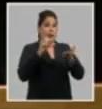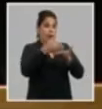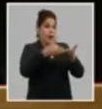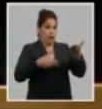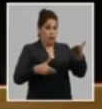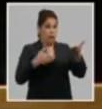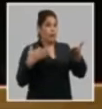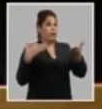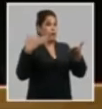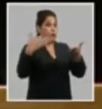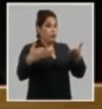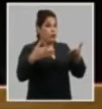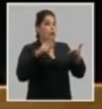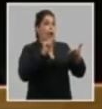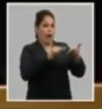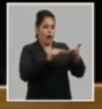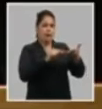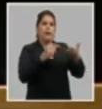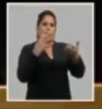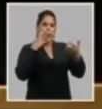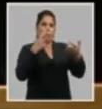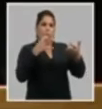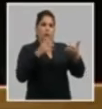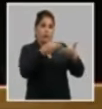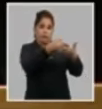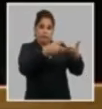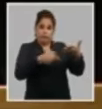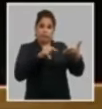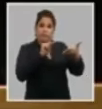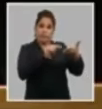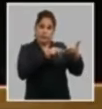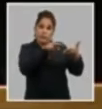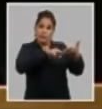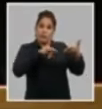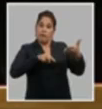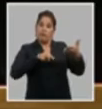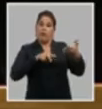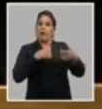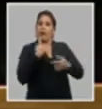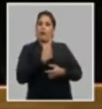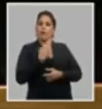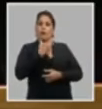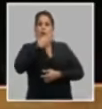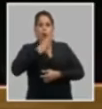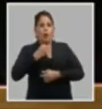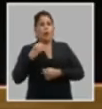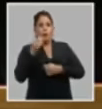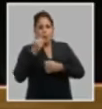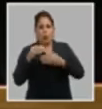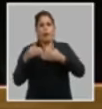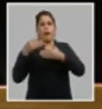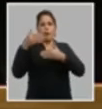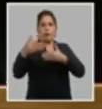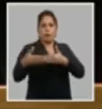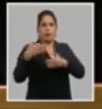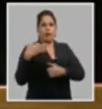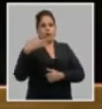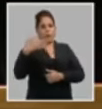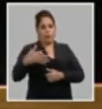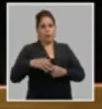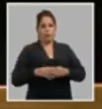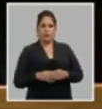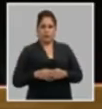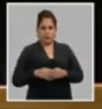y representa un valioso legado que nos deja la generación histórica de la revolución cubana.